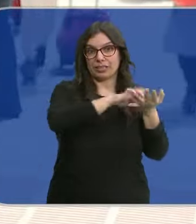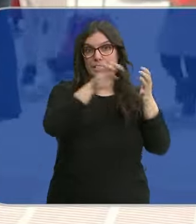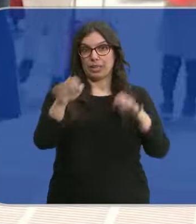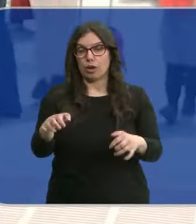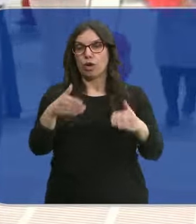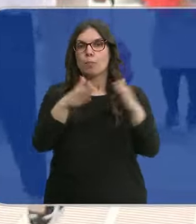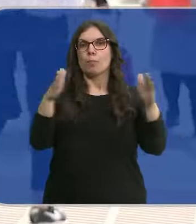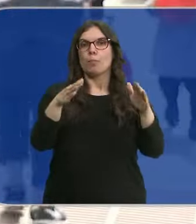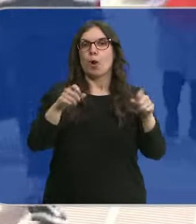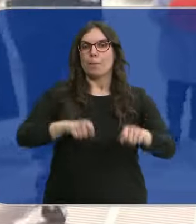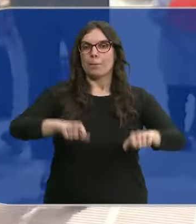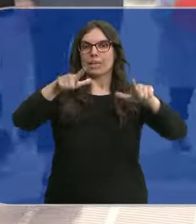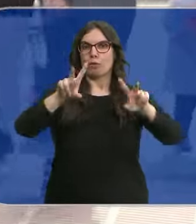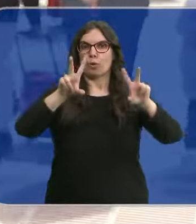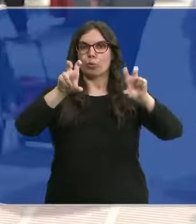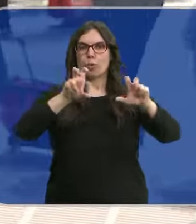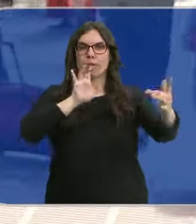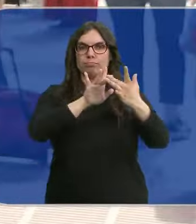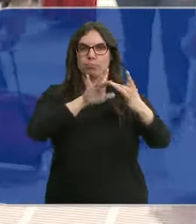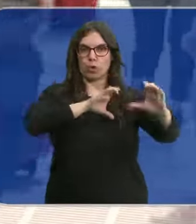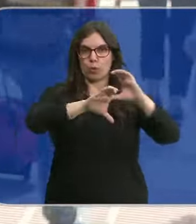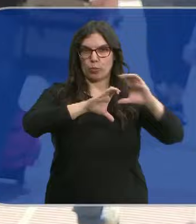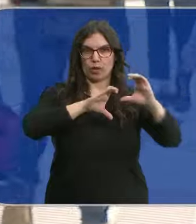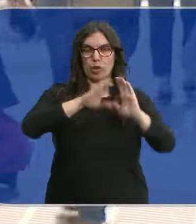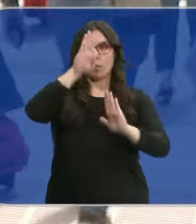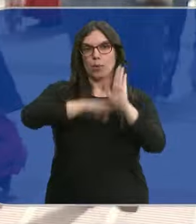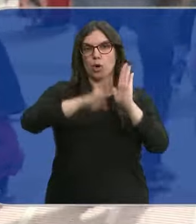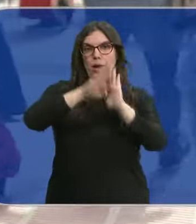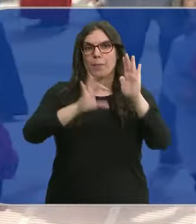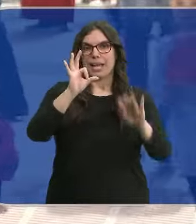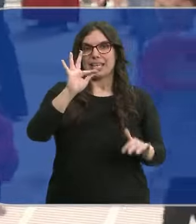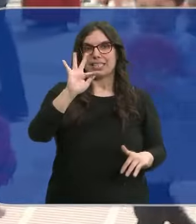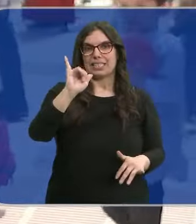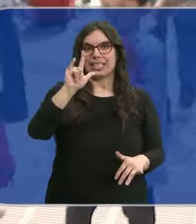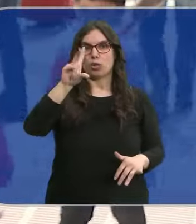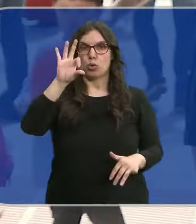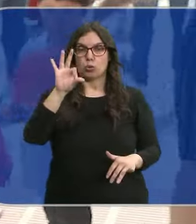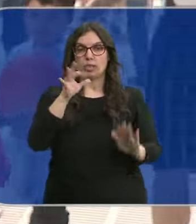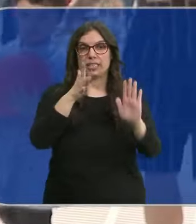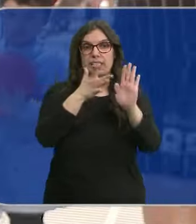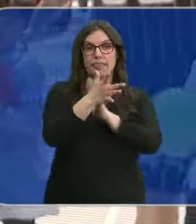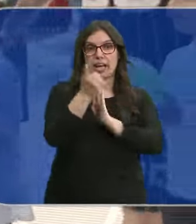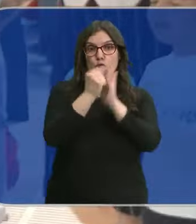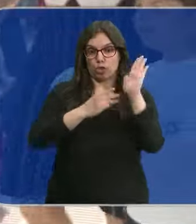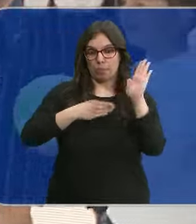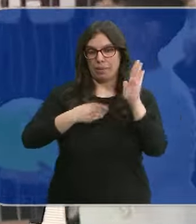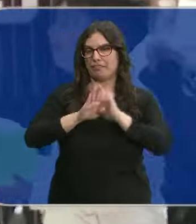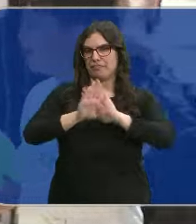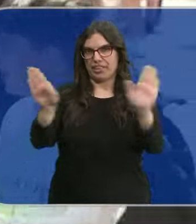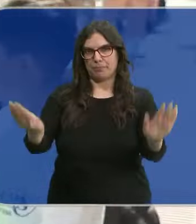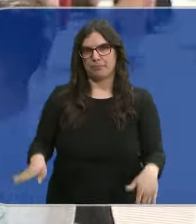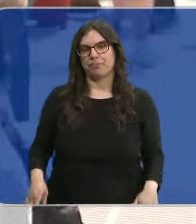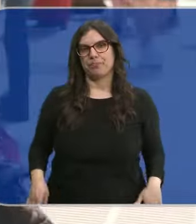estrenan una nueva plataforma de comunicación, el programa Estilus con el que se dirá adiós a las notas en papel.